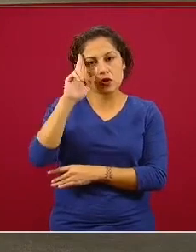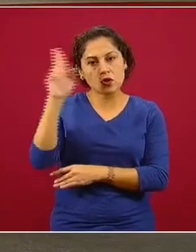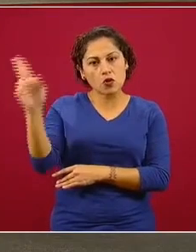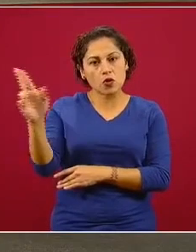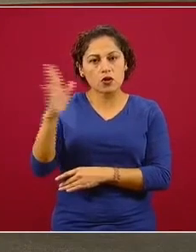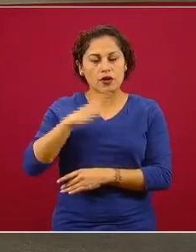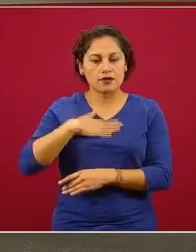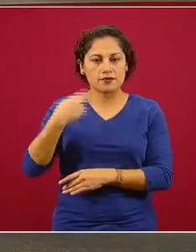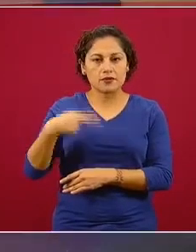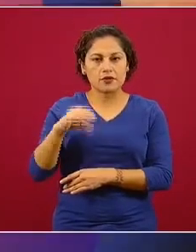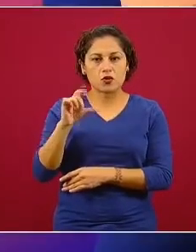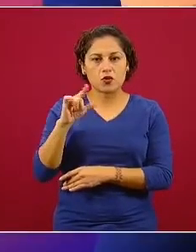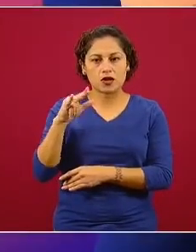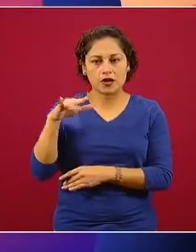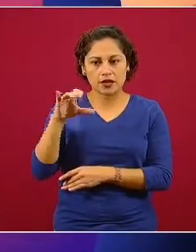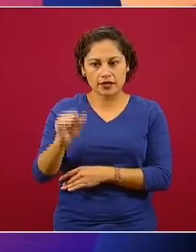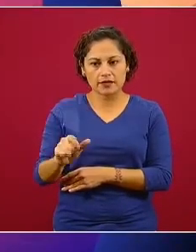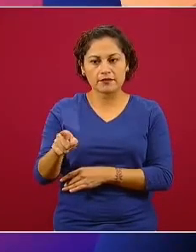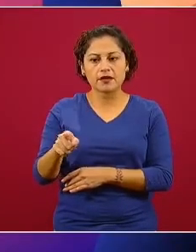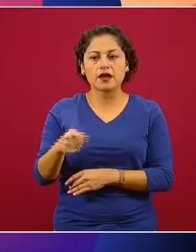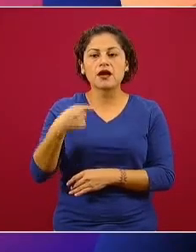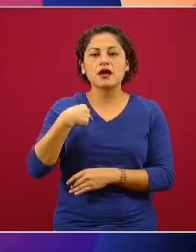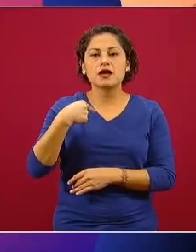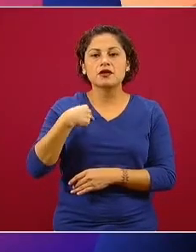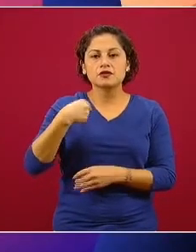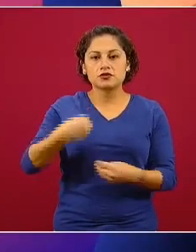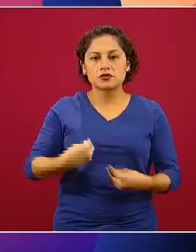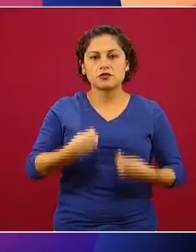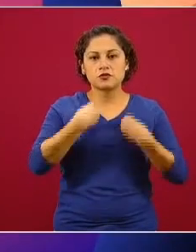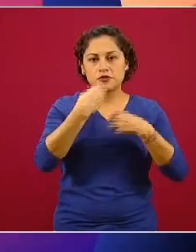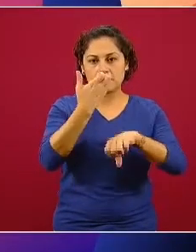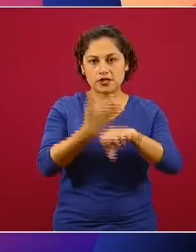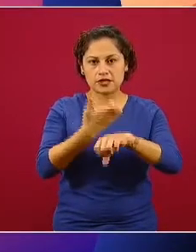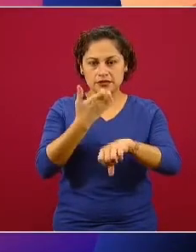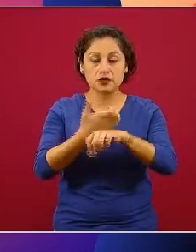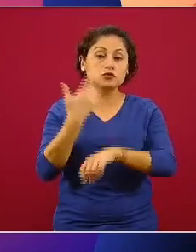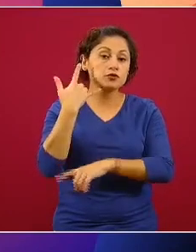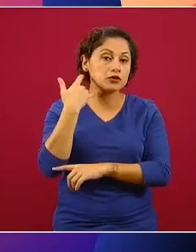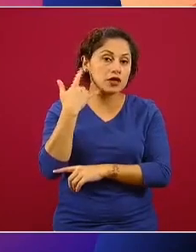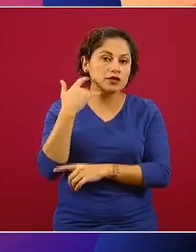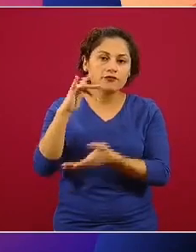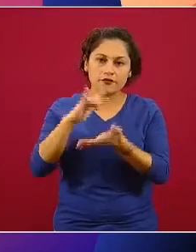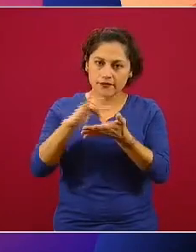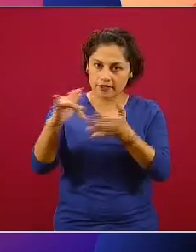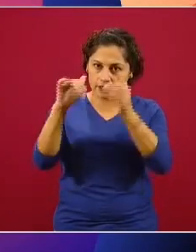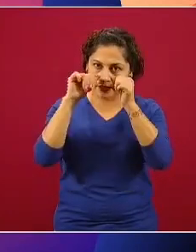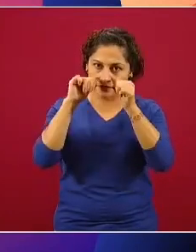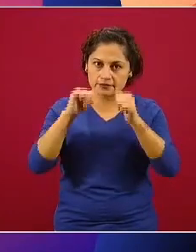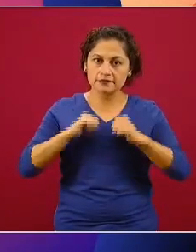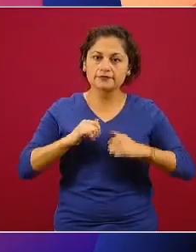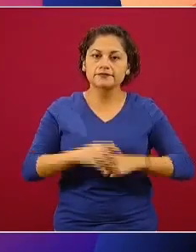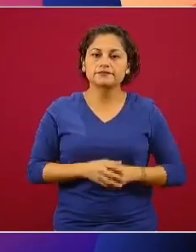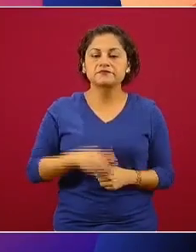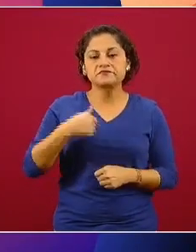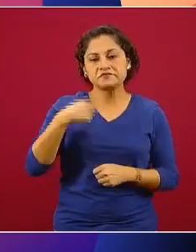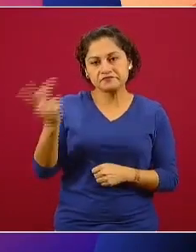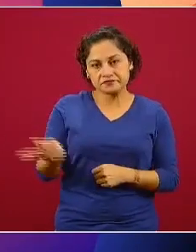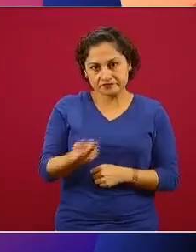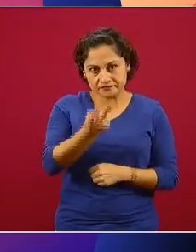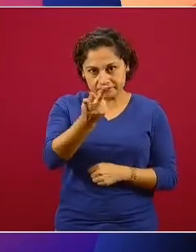Mi nombre es Olivia Cortés y te escucho desde el estado de California, Estados Unidos. Gracias por el espacio. Mi pregunta es la siguiente.